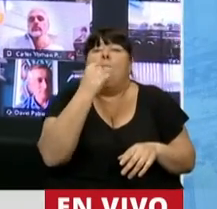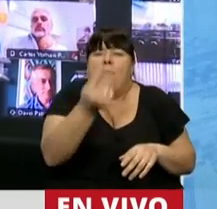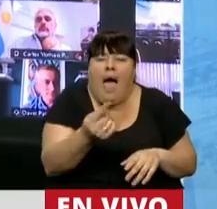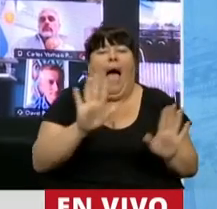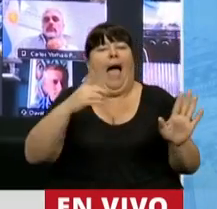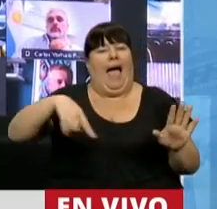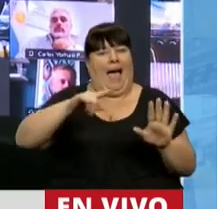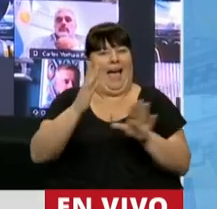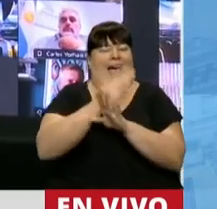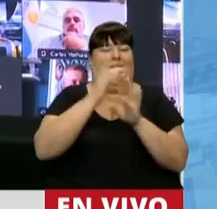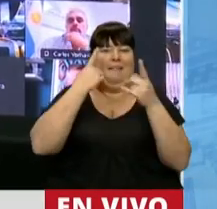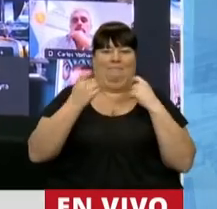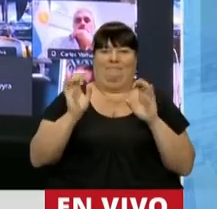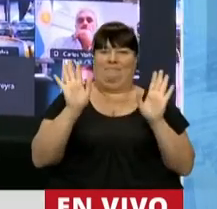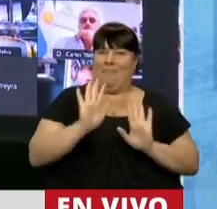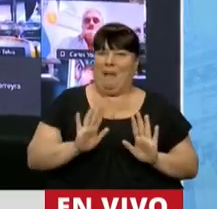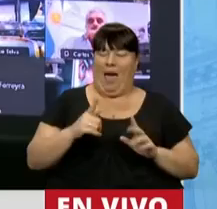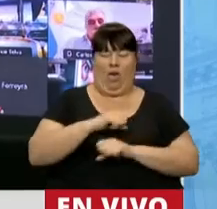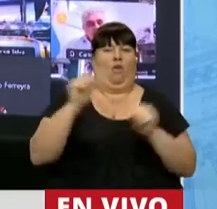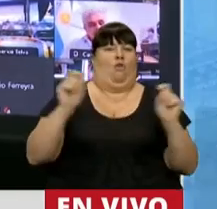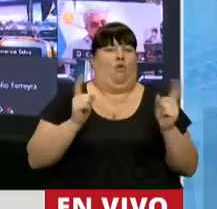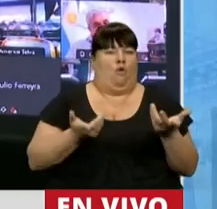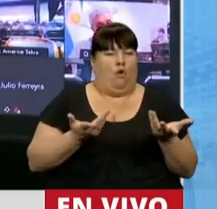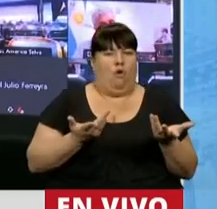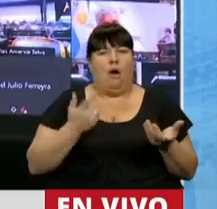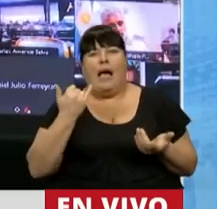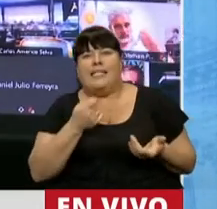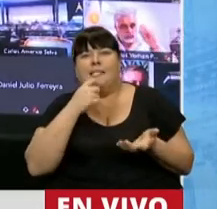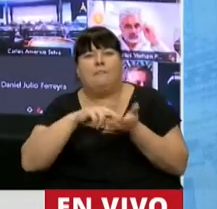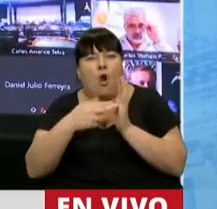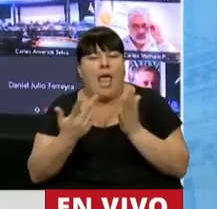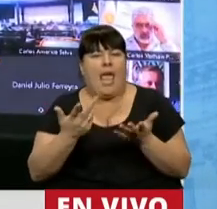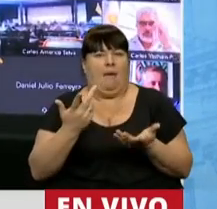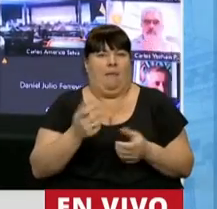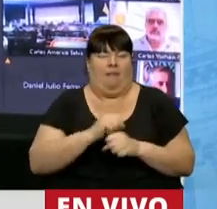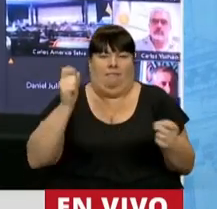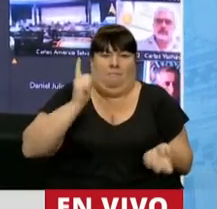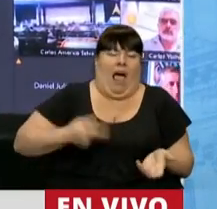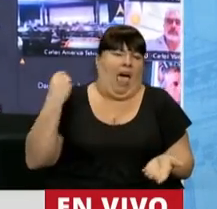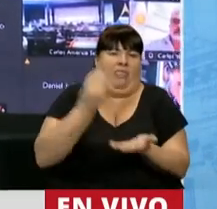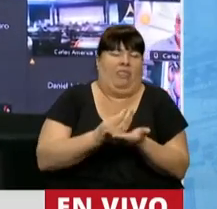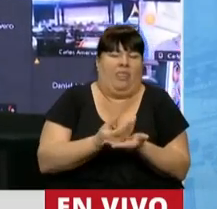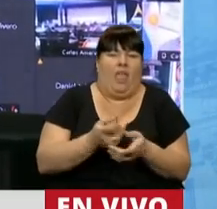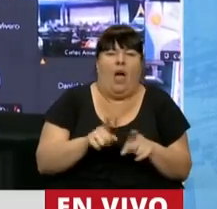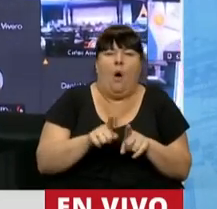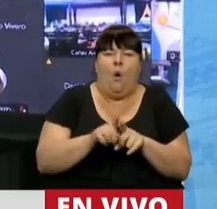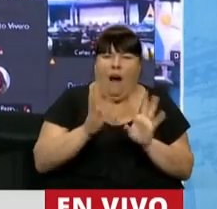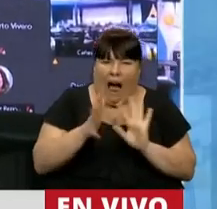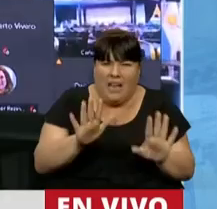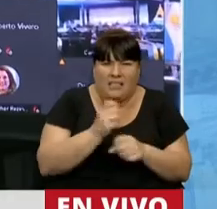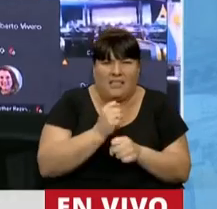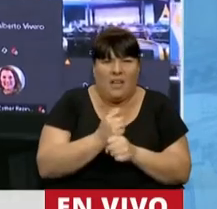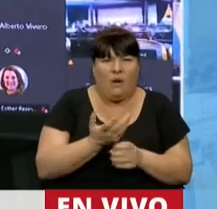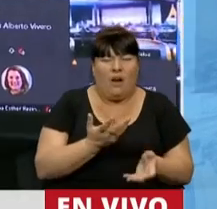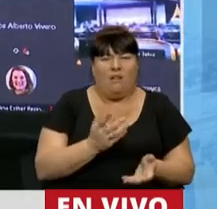permitido advertir la inoportunidad, la inconveniencia de esta decisión fáctica de hacer las cosas de esta forma.